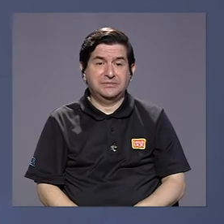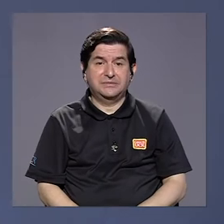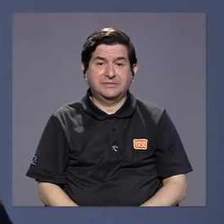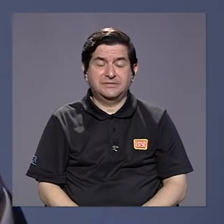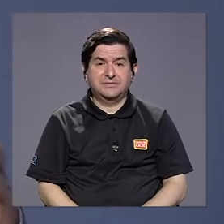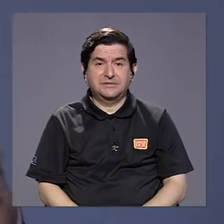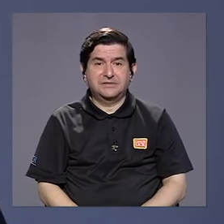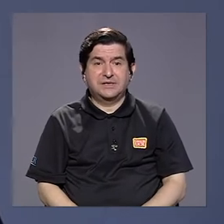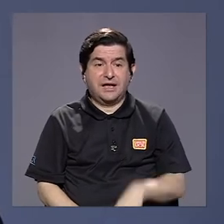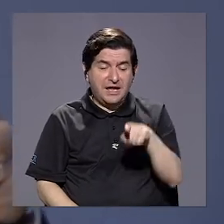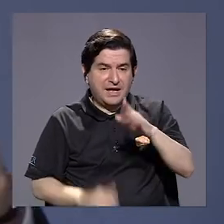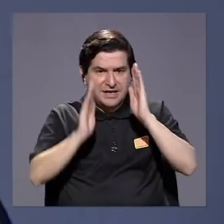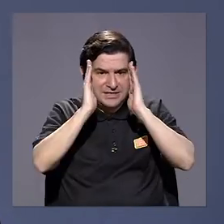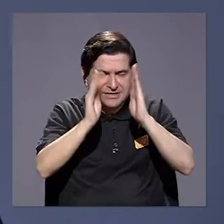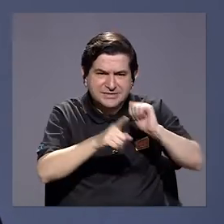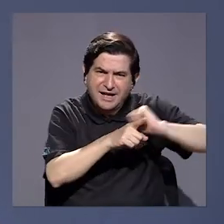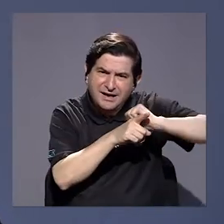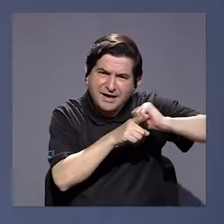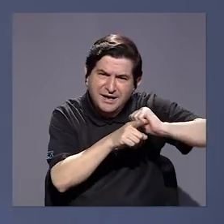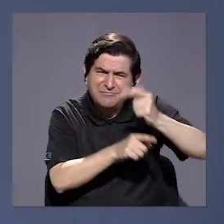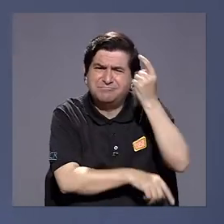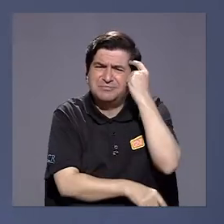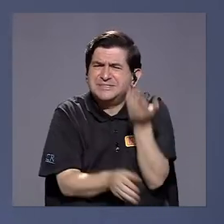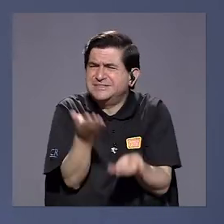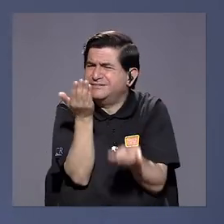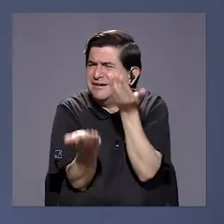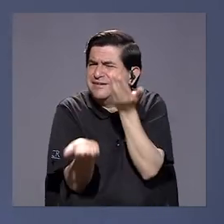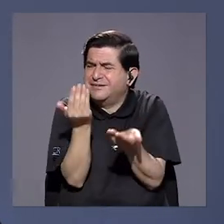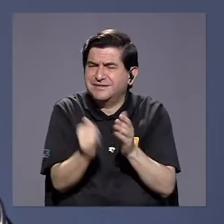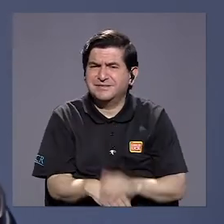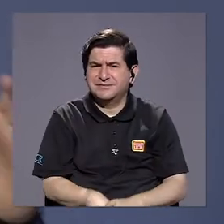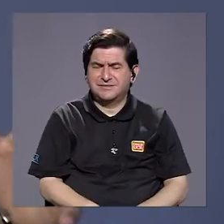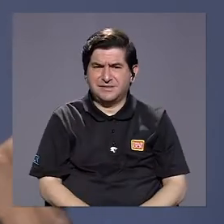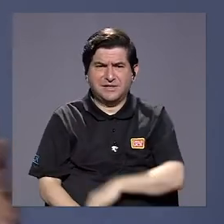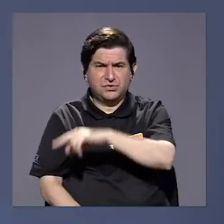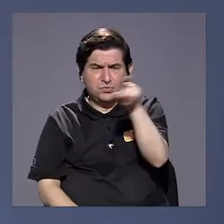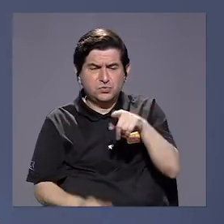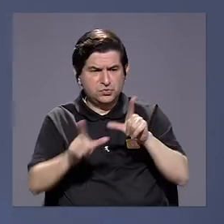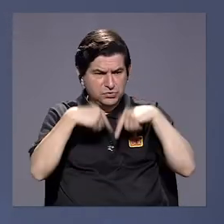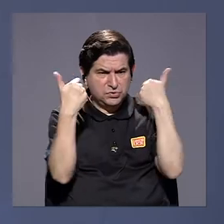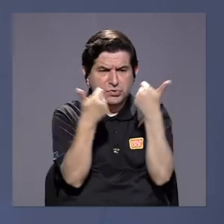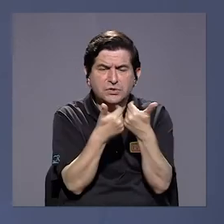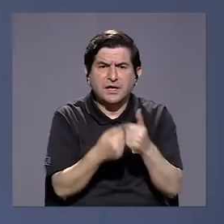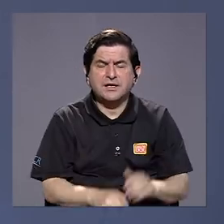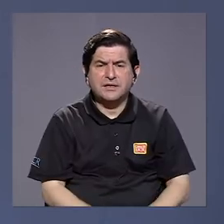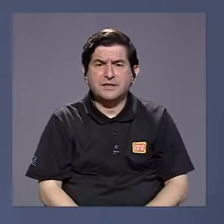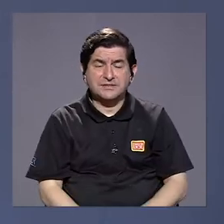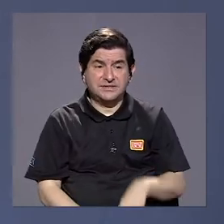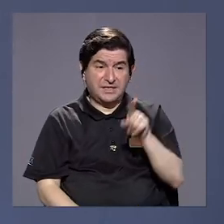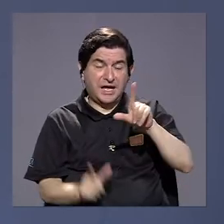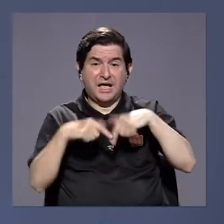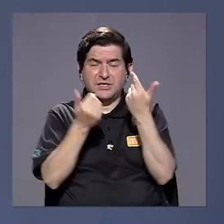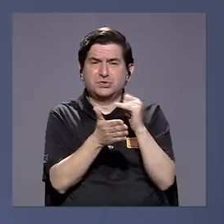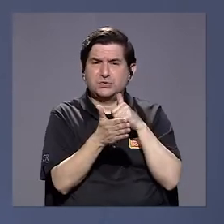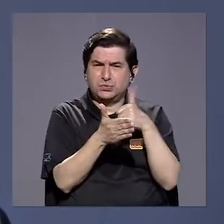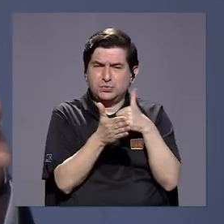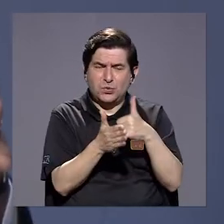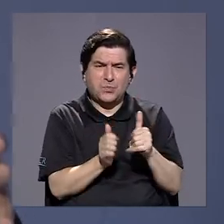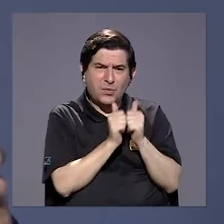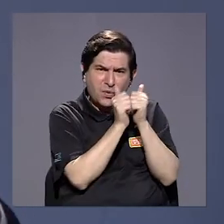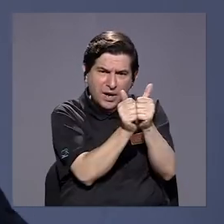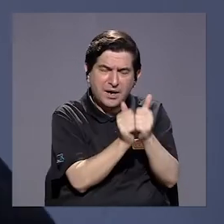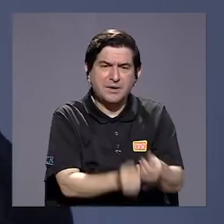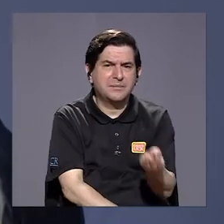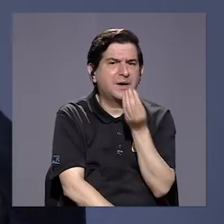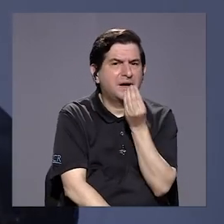Paralelamente a esta atención de capacitación, ¿no han pensado también en brindar a estos grupos vulnerables un acompañamiento